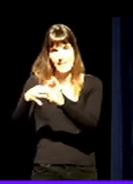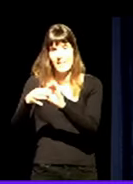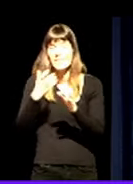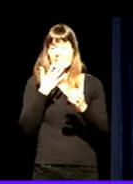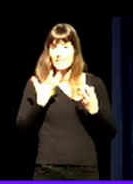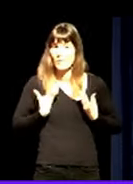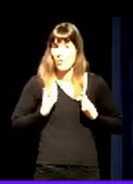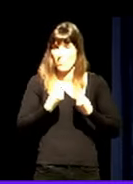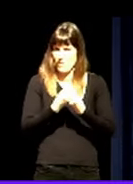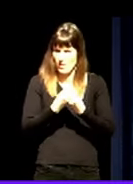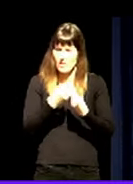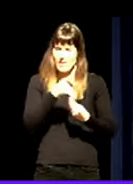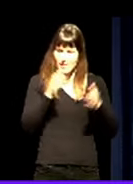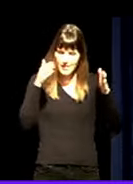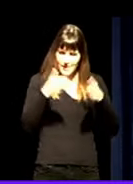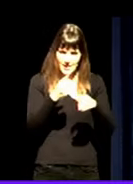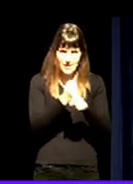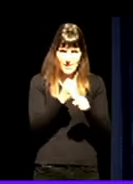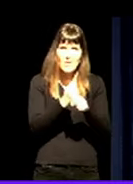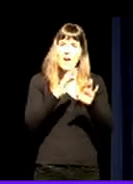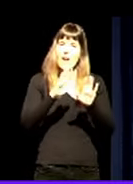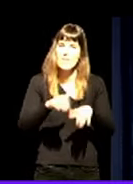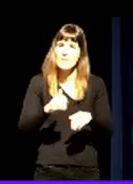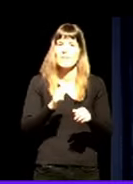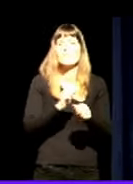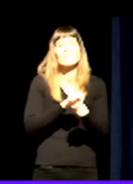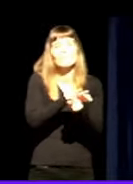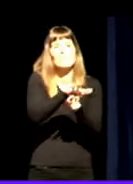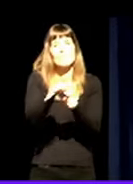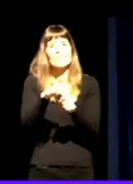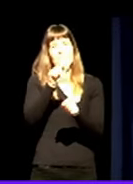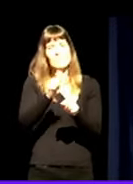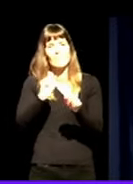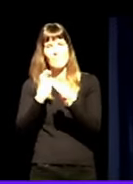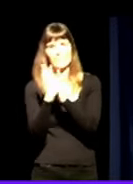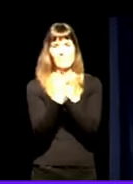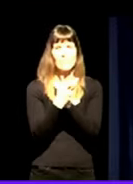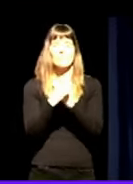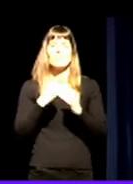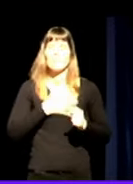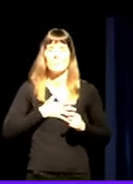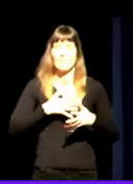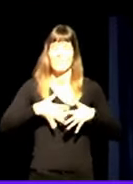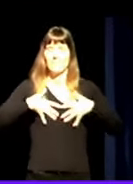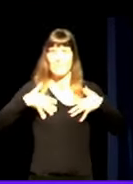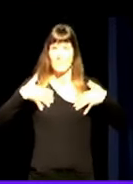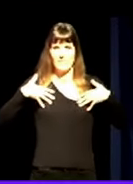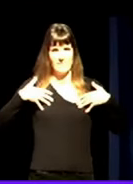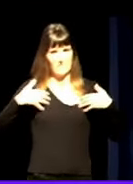ezen dugun, zemate eta ongi ezate emozional gehiago mermato dizango da. Eta ondo ezaren